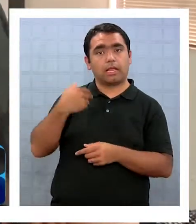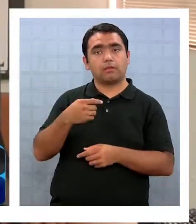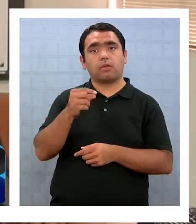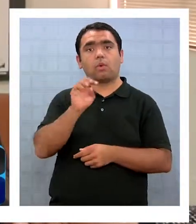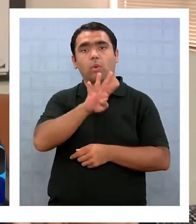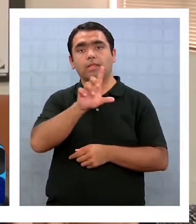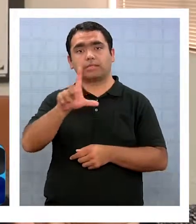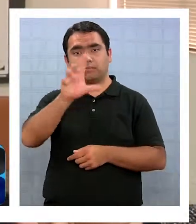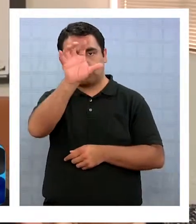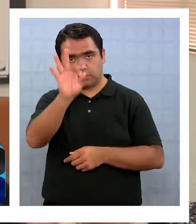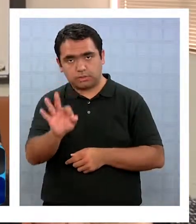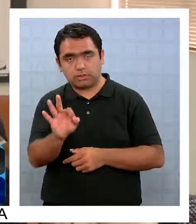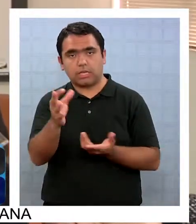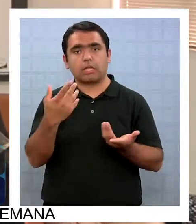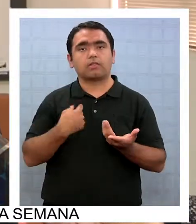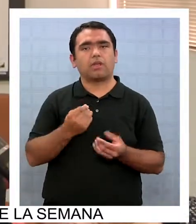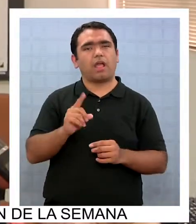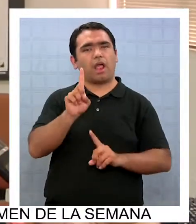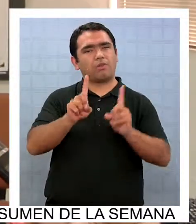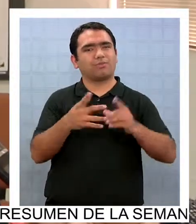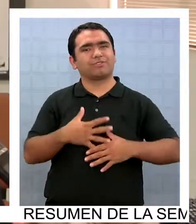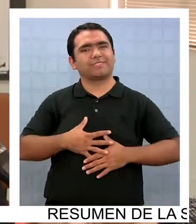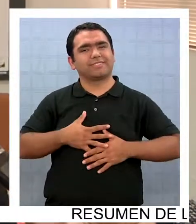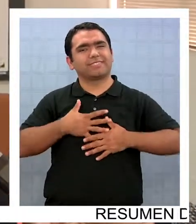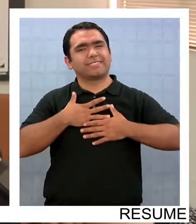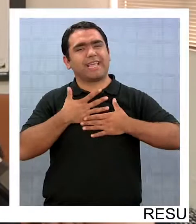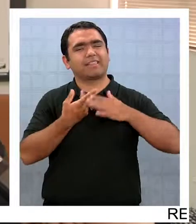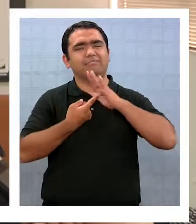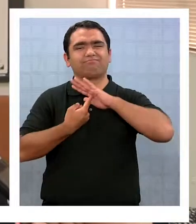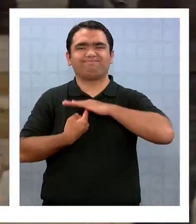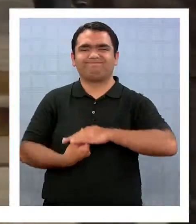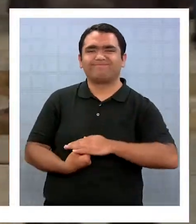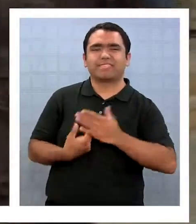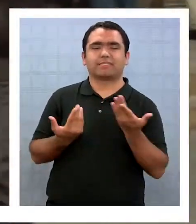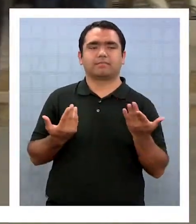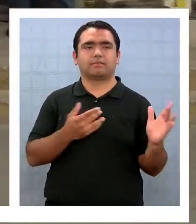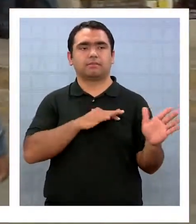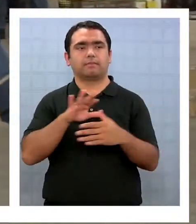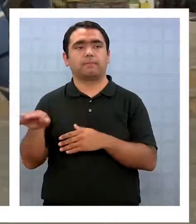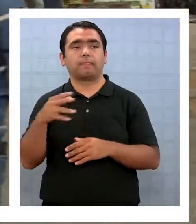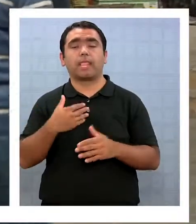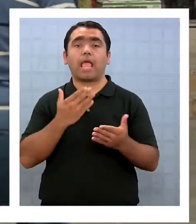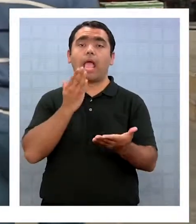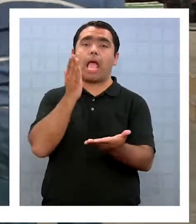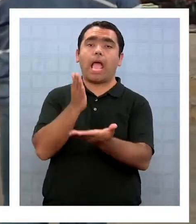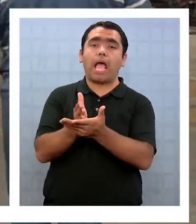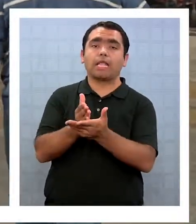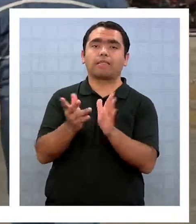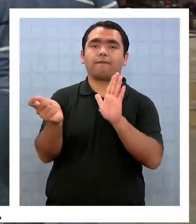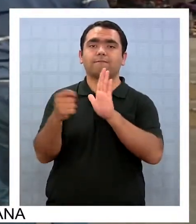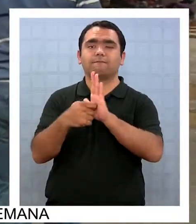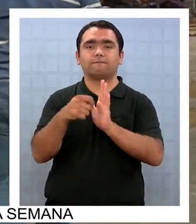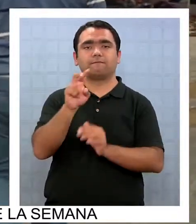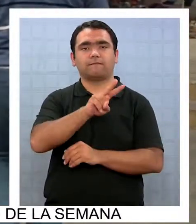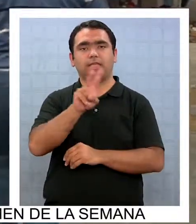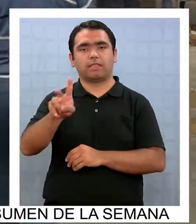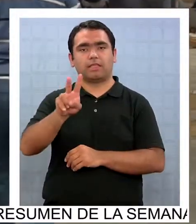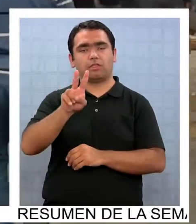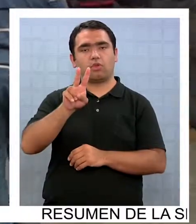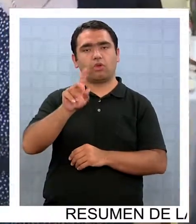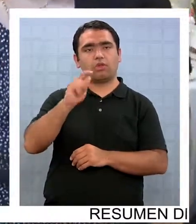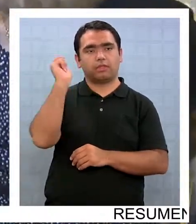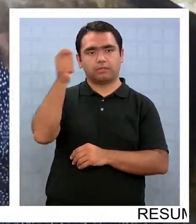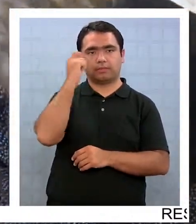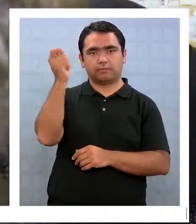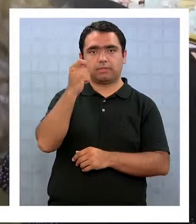% de los jóvenes que se han sentido discriminados alguna vez en la vida en esta región. Hasta el 22 de septiembre se recibirán en